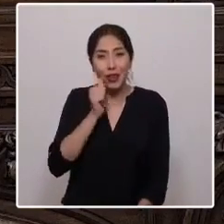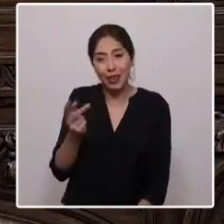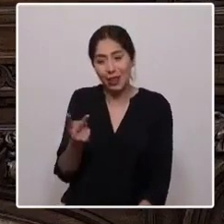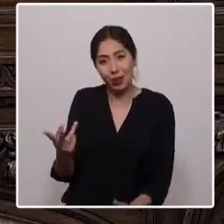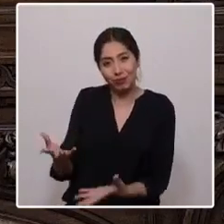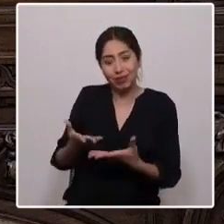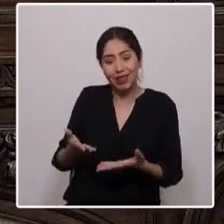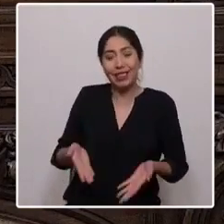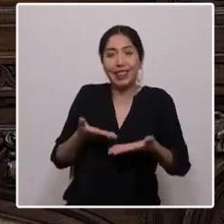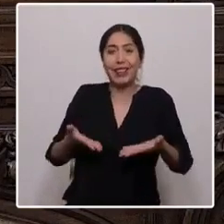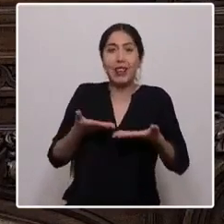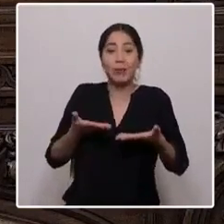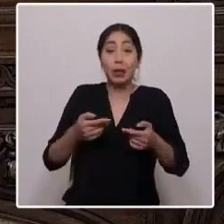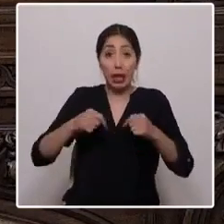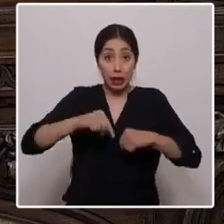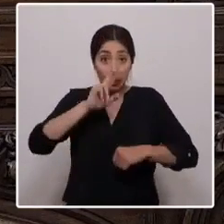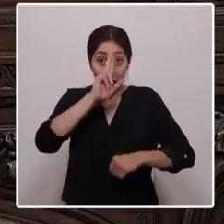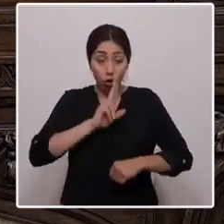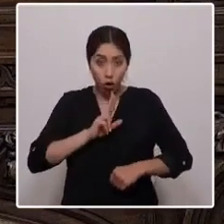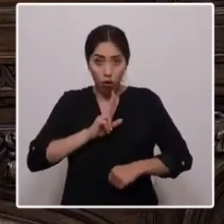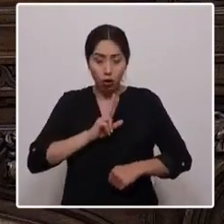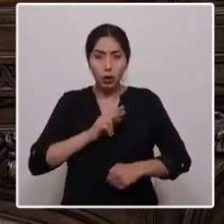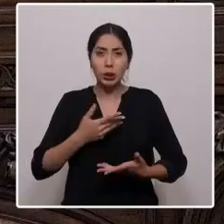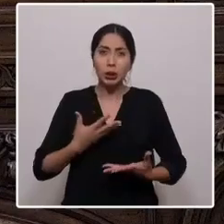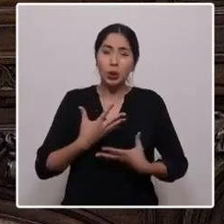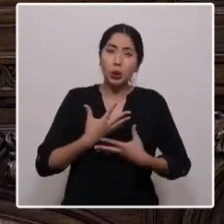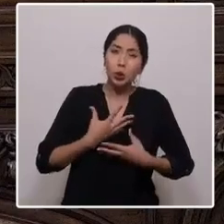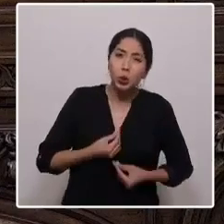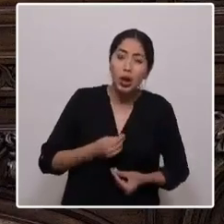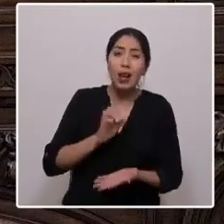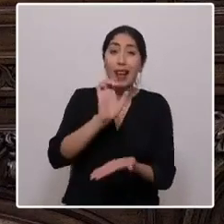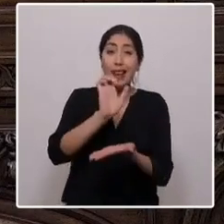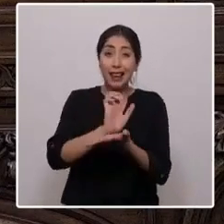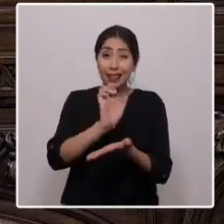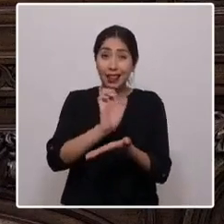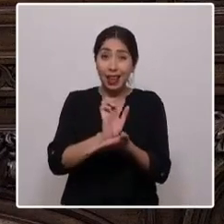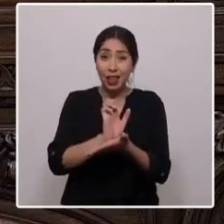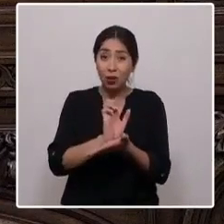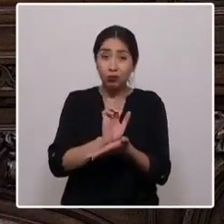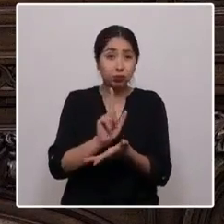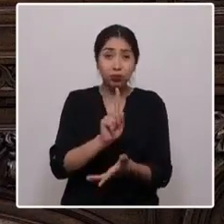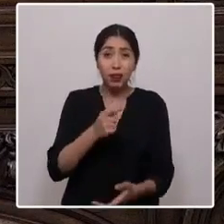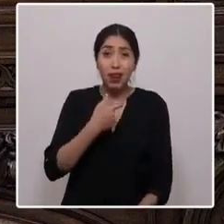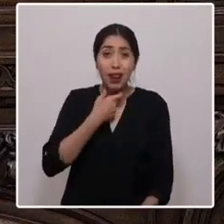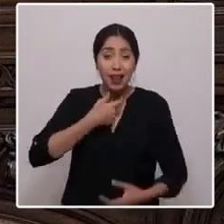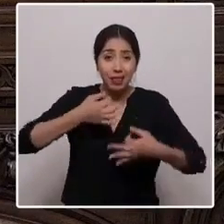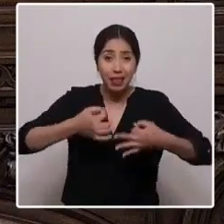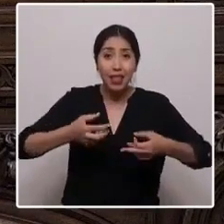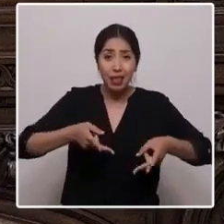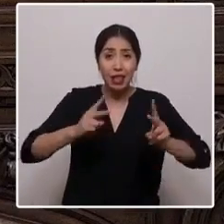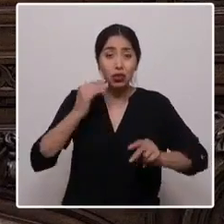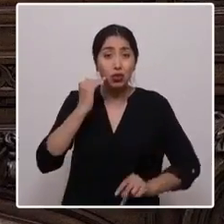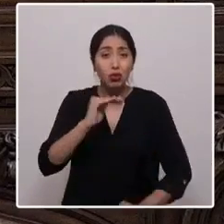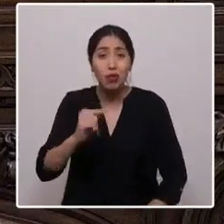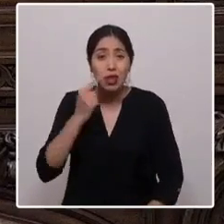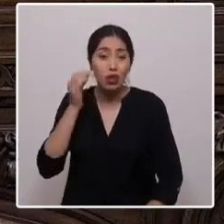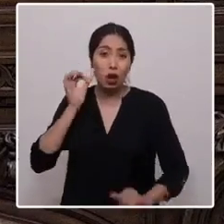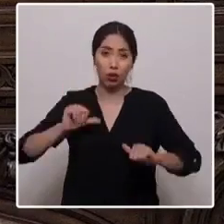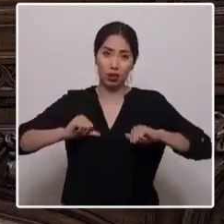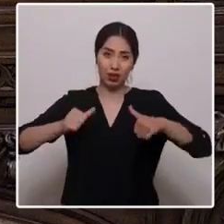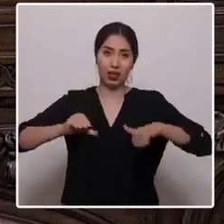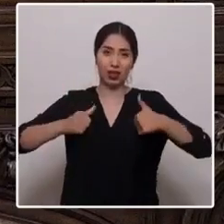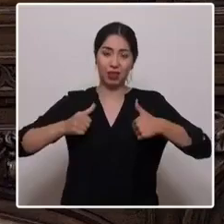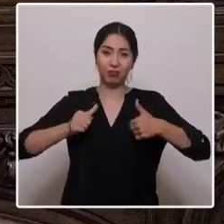mucho más allá del mismo, es devastador saber que el Estado no ha actuado como garante de los derechos de los niños, niñas y adolescentes, sino que les ha